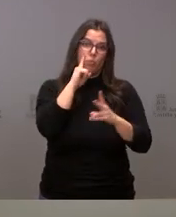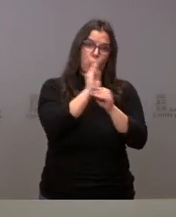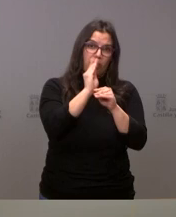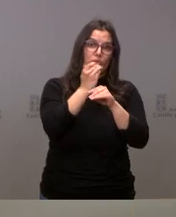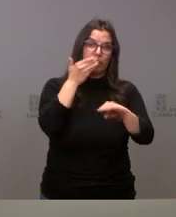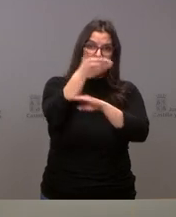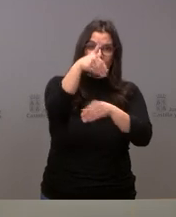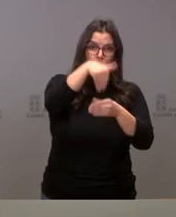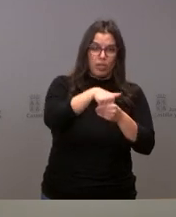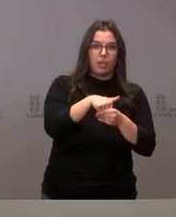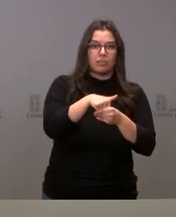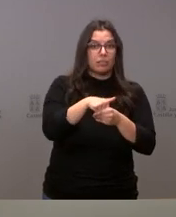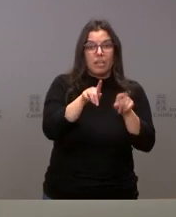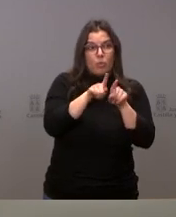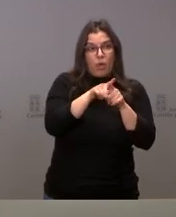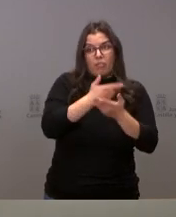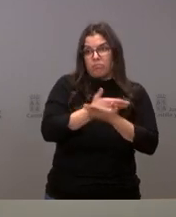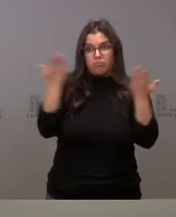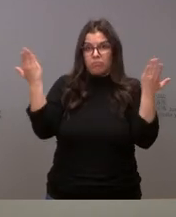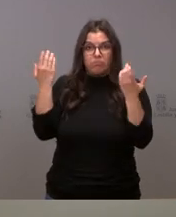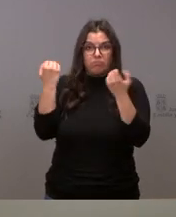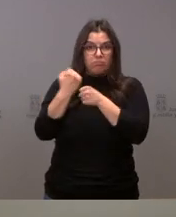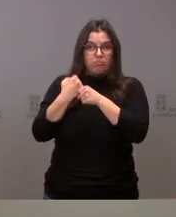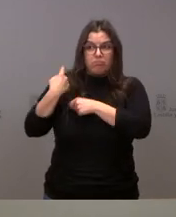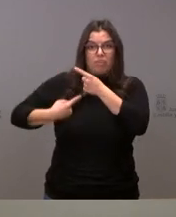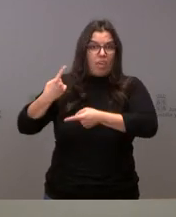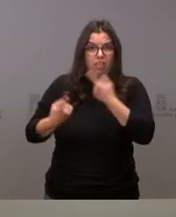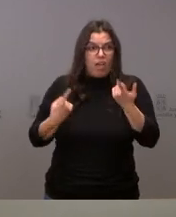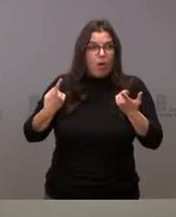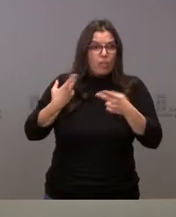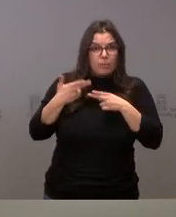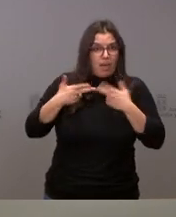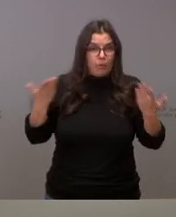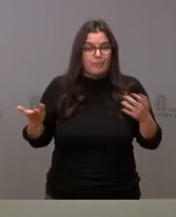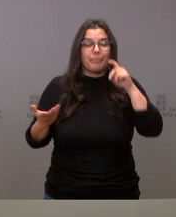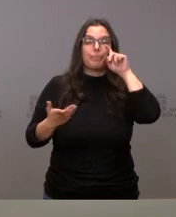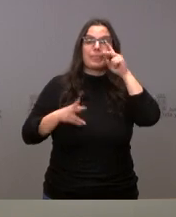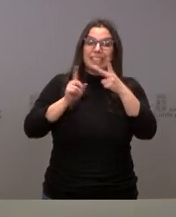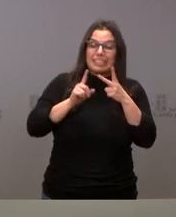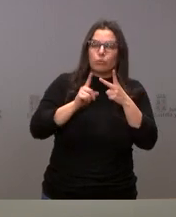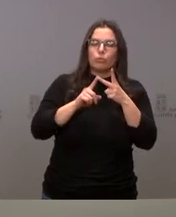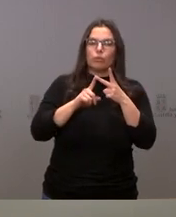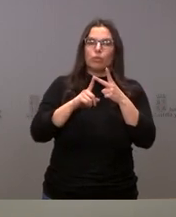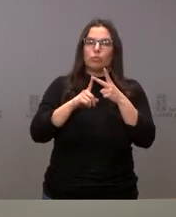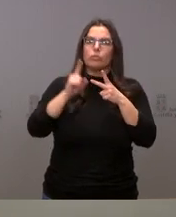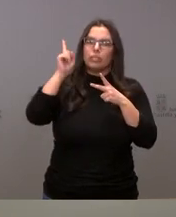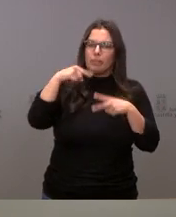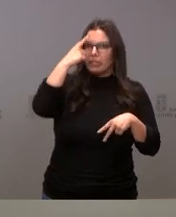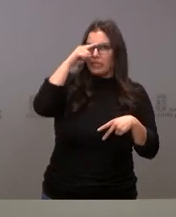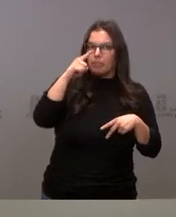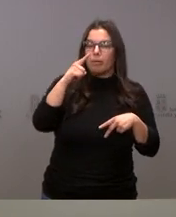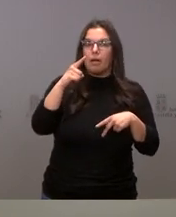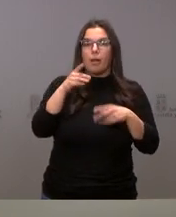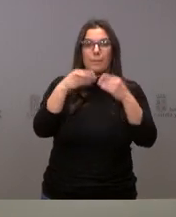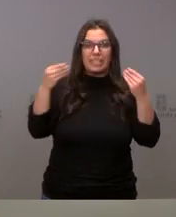acudan a votar, como harían en cualquier otra actividad ordinaria de su día a día. Y, en segundo lugar, que va a haber facilidad de acceso a todo